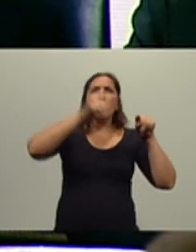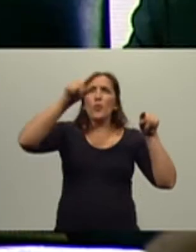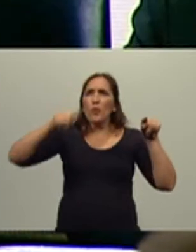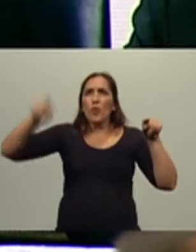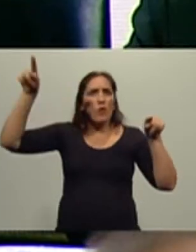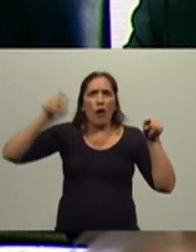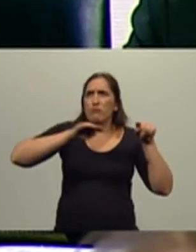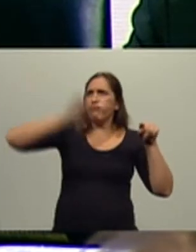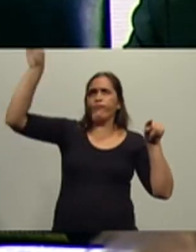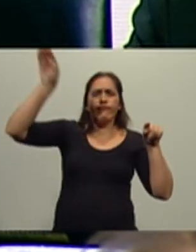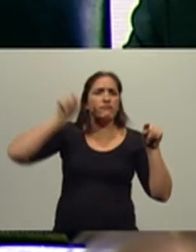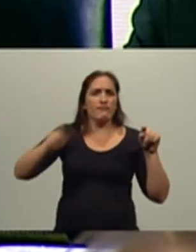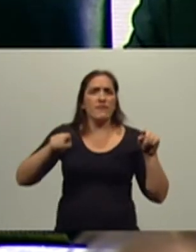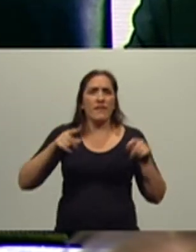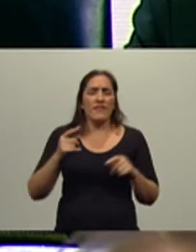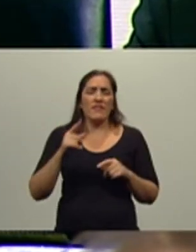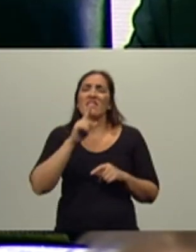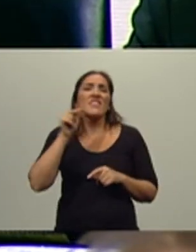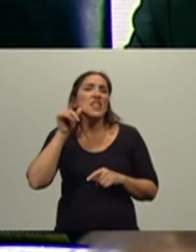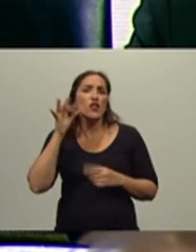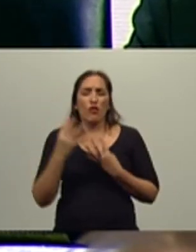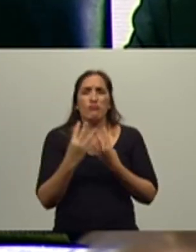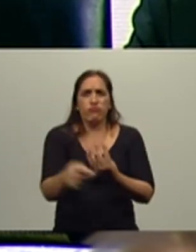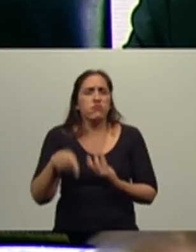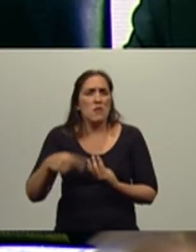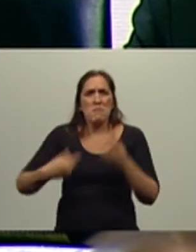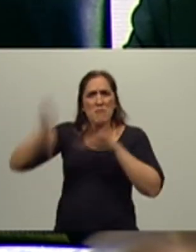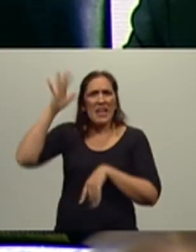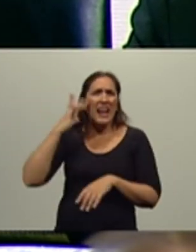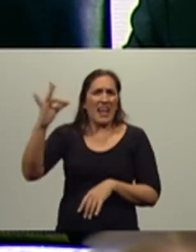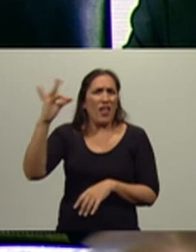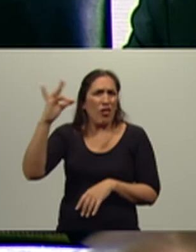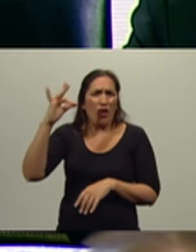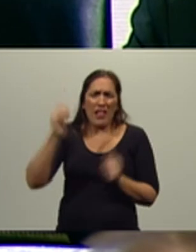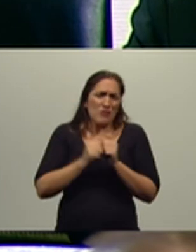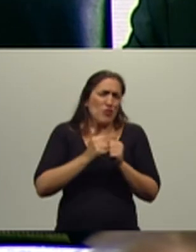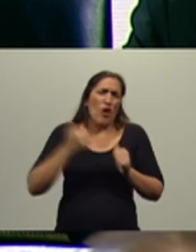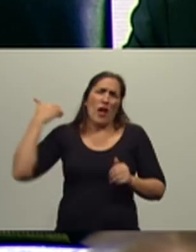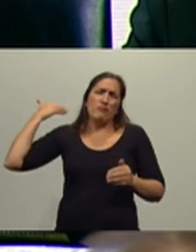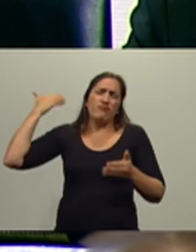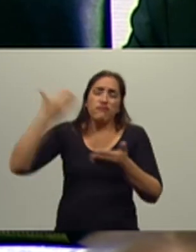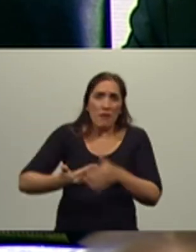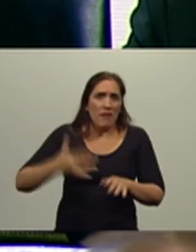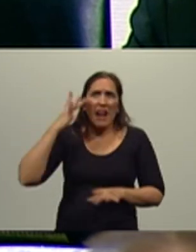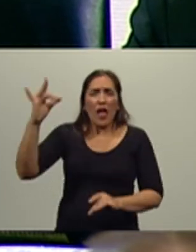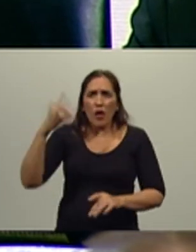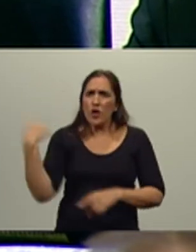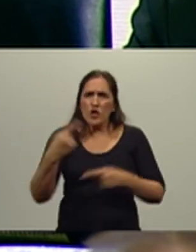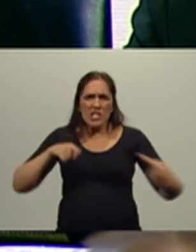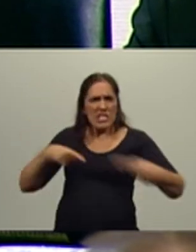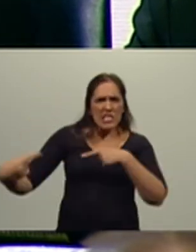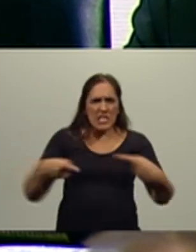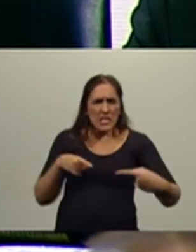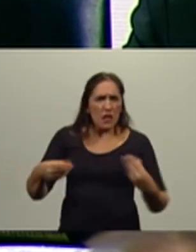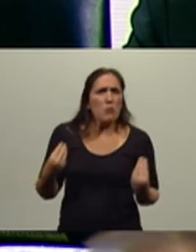exponencial, pero fijate vos el trigo, cosecha récord de toda la historia y nos agarramos a patadas, ¿qué fue lo que